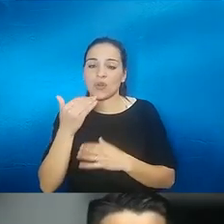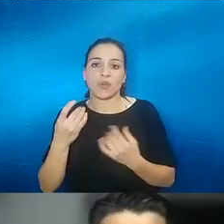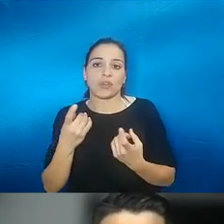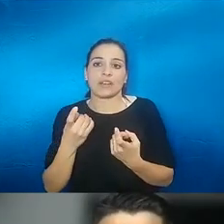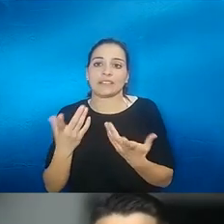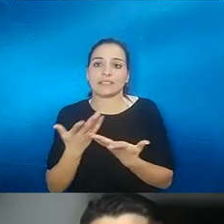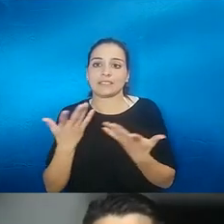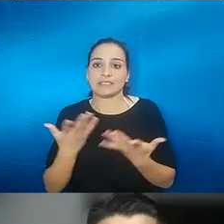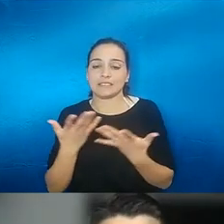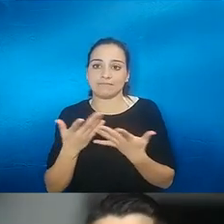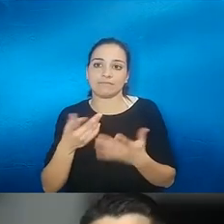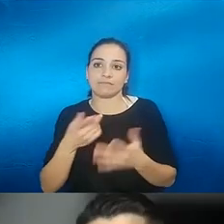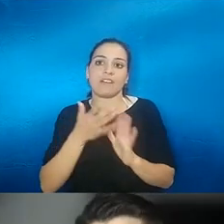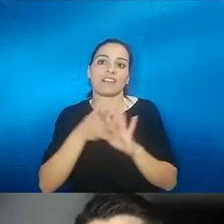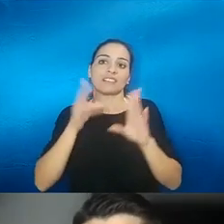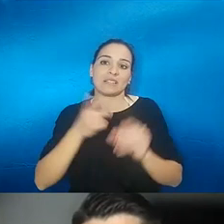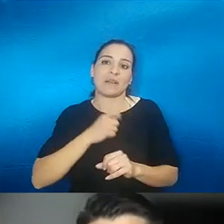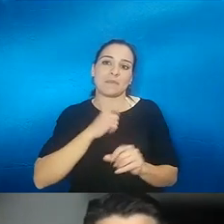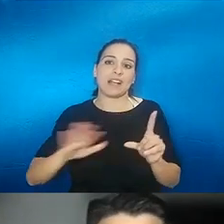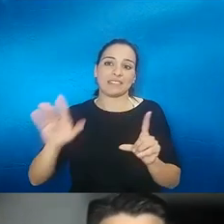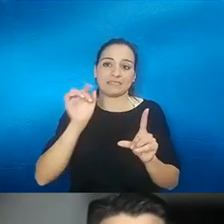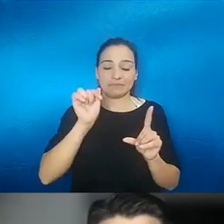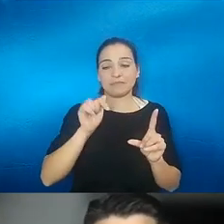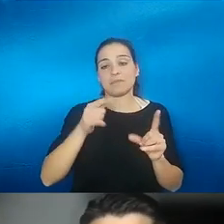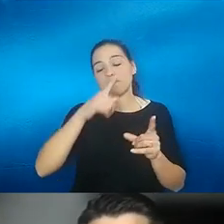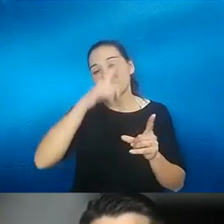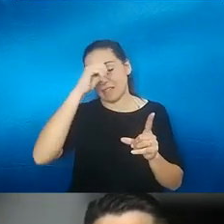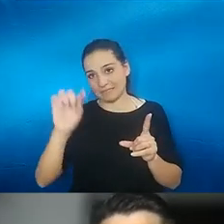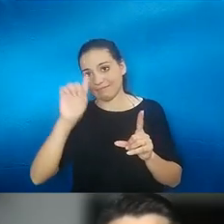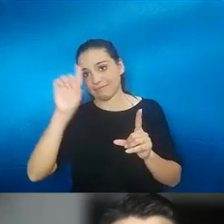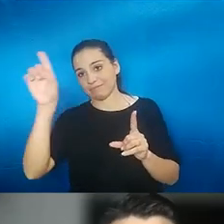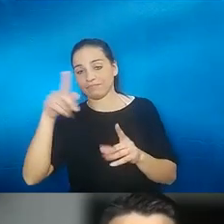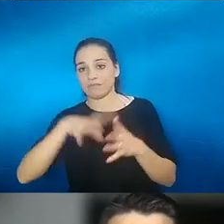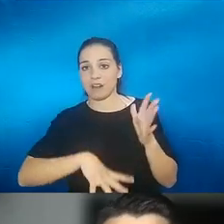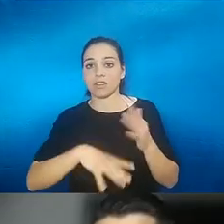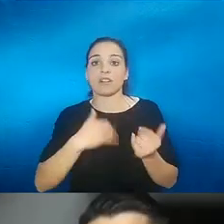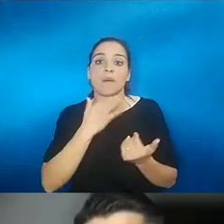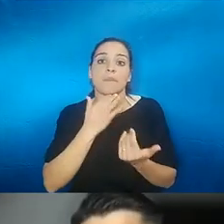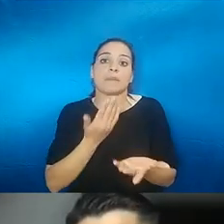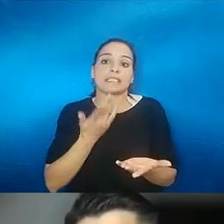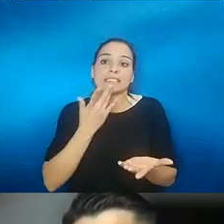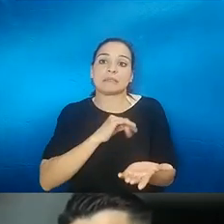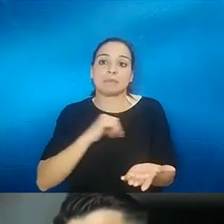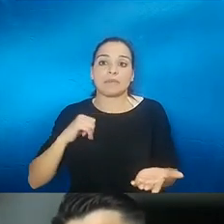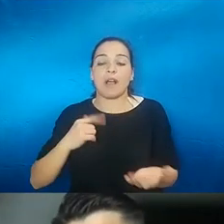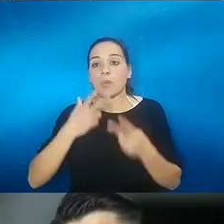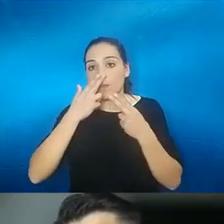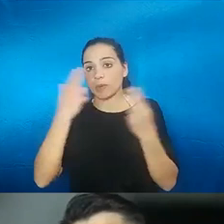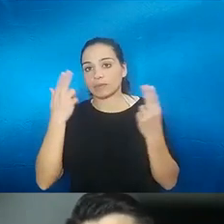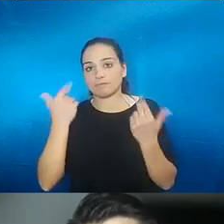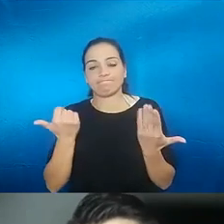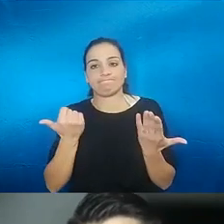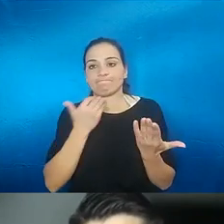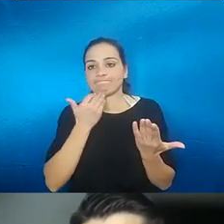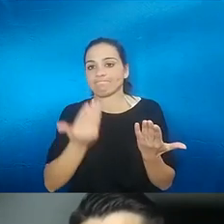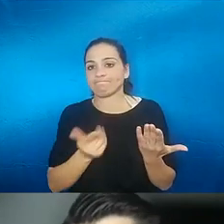zona de España Madrid y Barcelona lo que ya no sé si es servicio público servicio privado ahí ya me pierdo pero si es verdad que